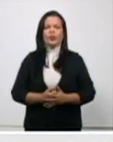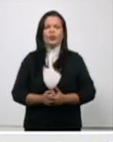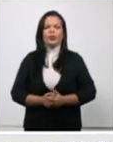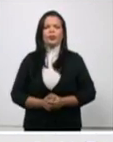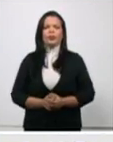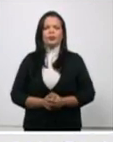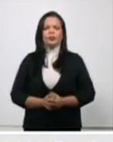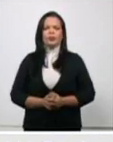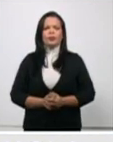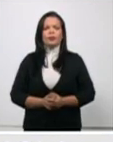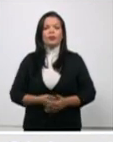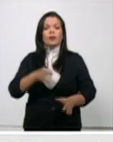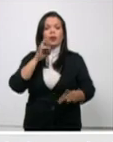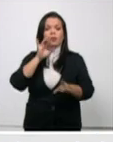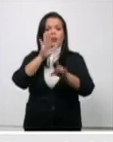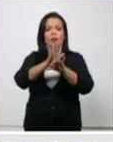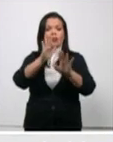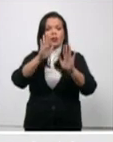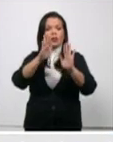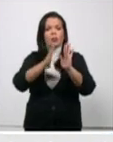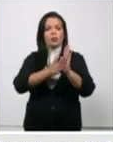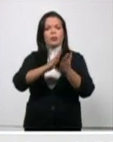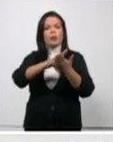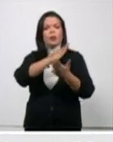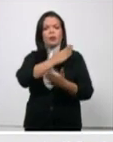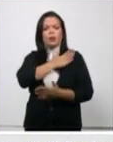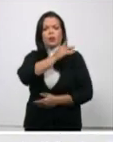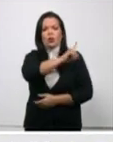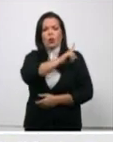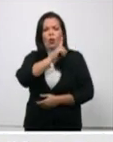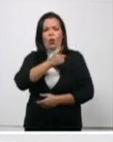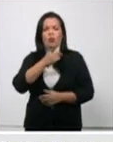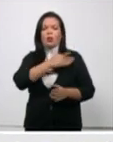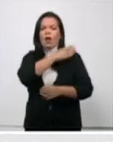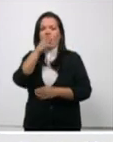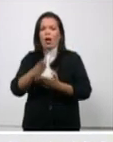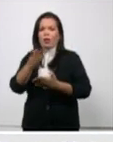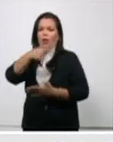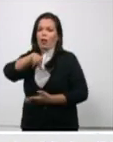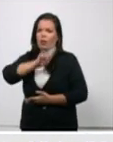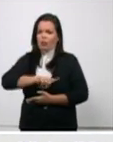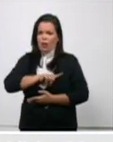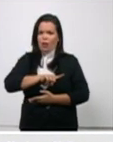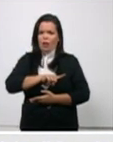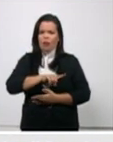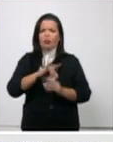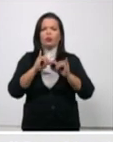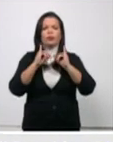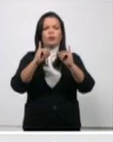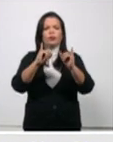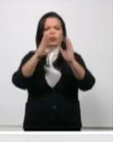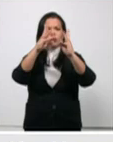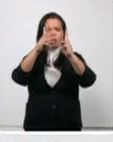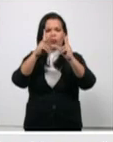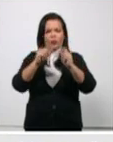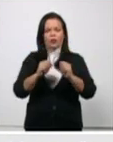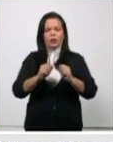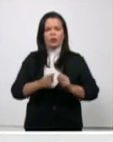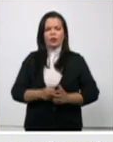desde el 11 de marzo hasta el día de anoche a las 12 de la noche hasta el día de ayer a las 12 de la noche